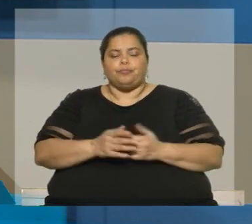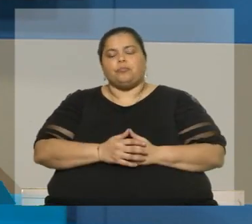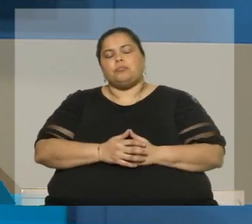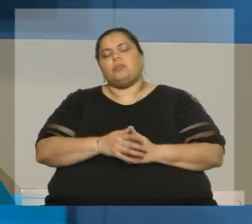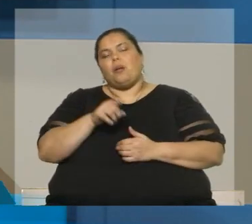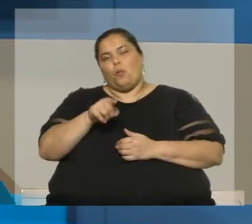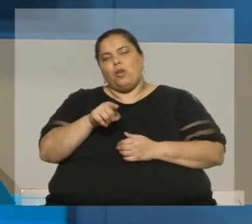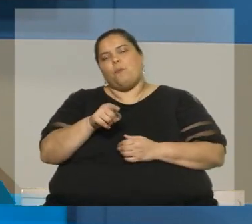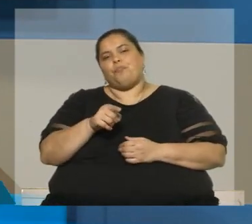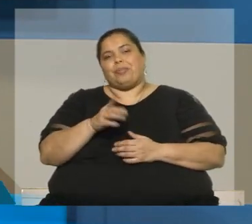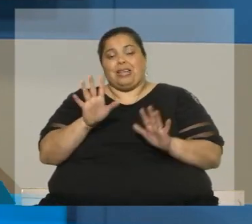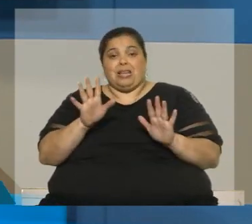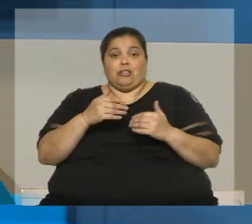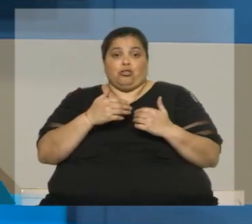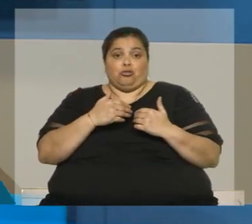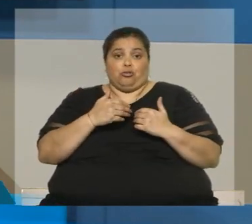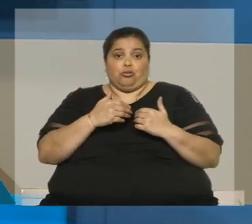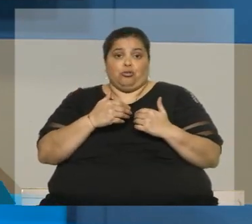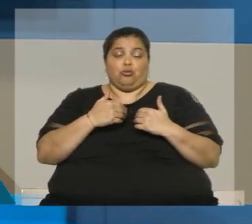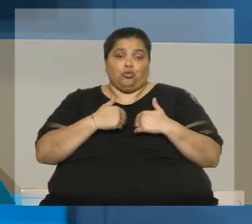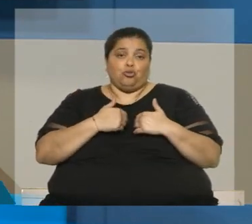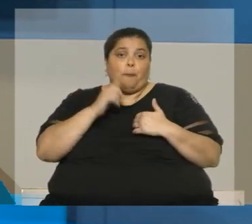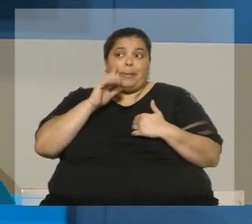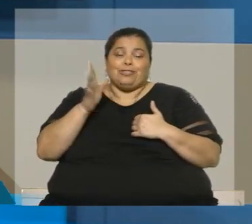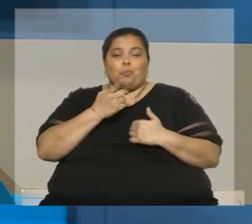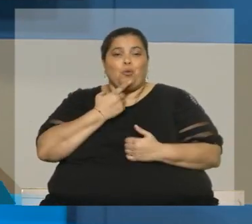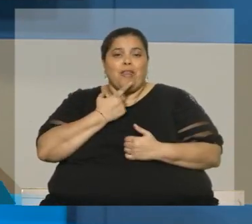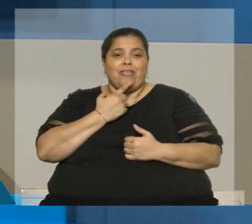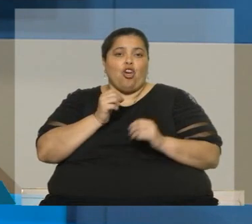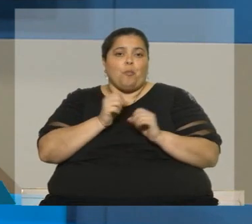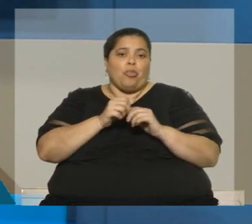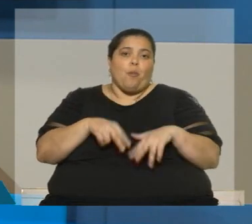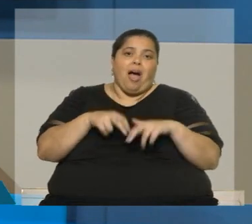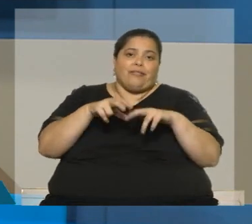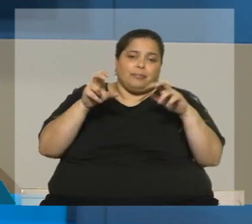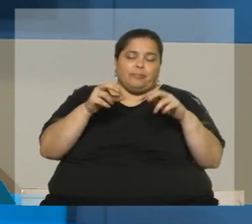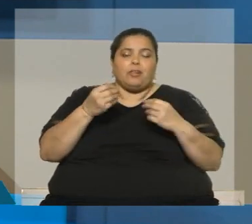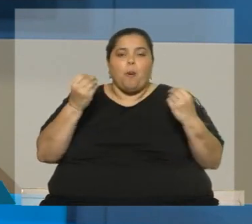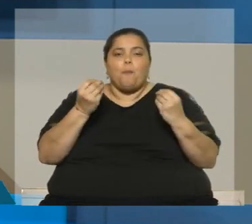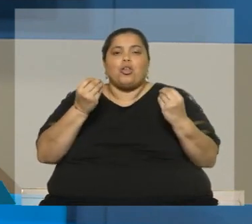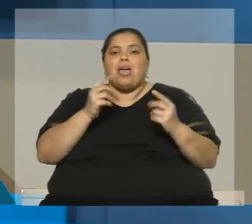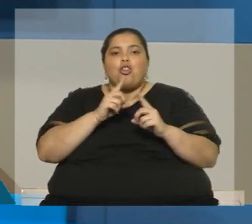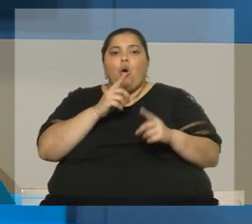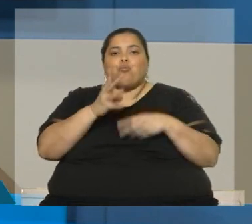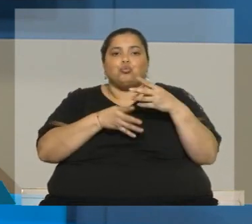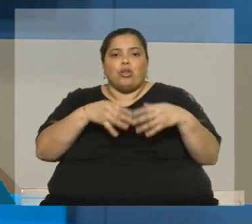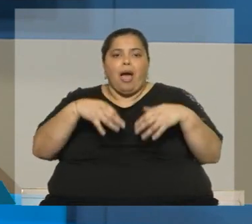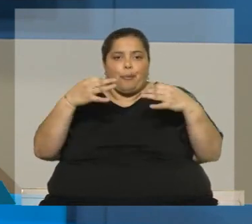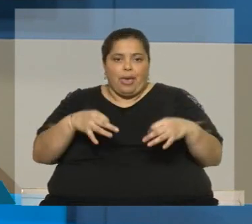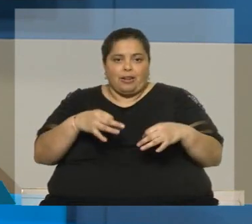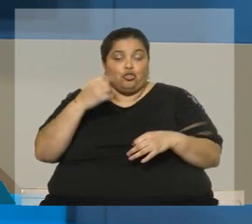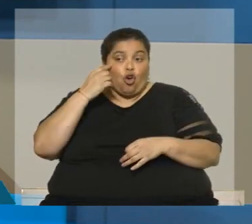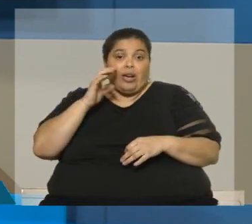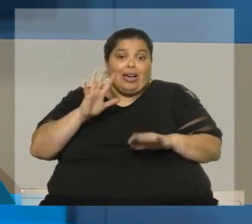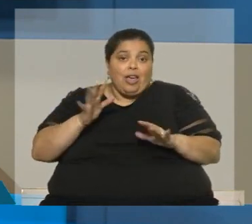entrar. Yo estoy seguro que los políticos no tenemos que ser forenses y analizar por qué algo no ha funcionado bien. Bueno, yo creo que llevamos